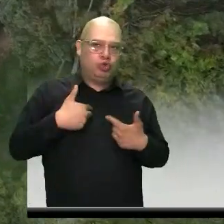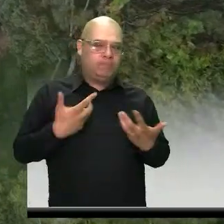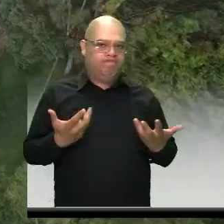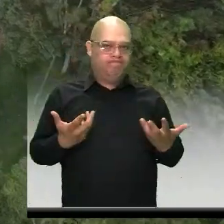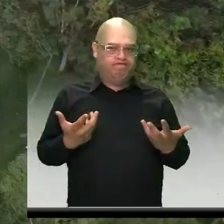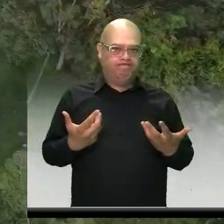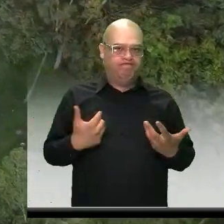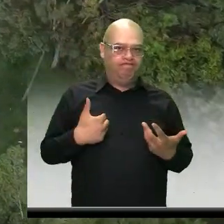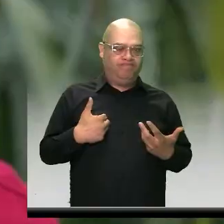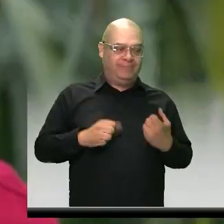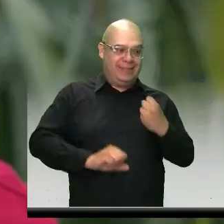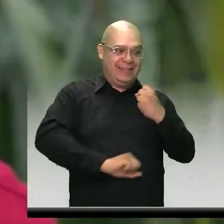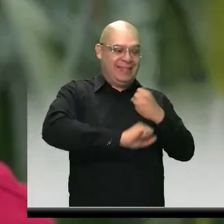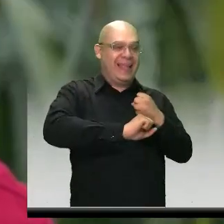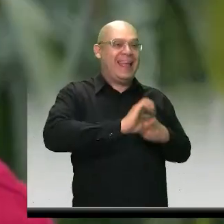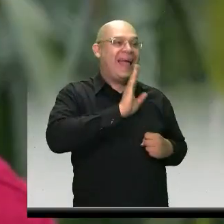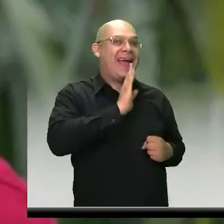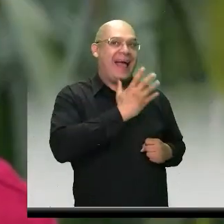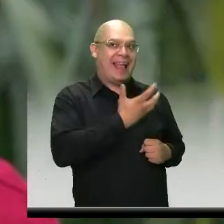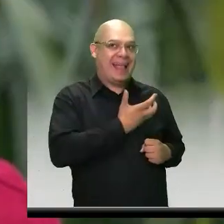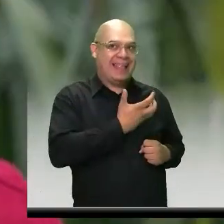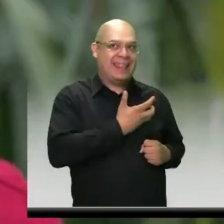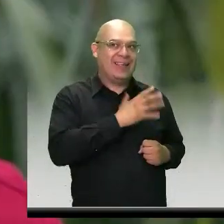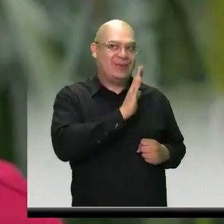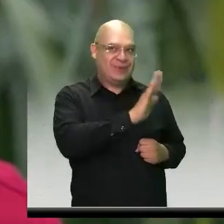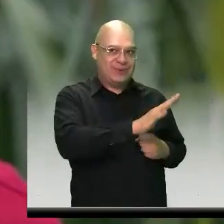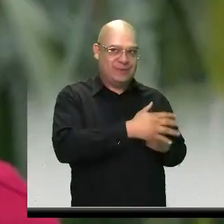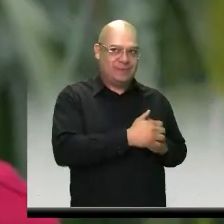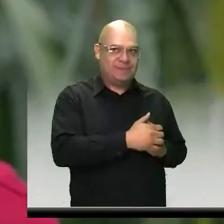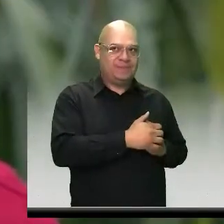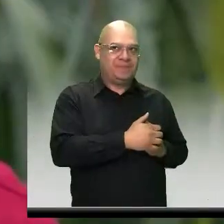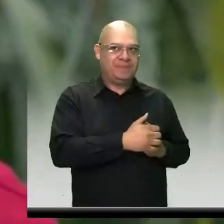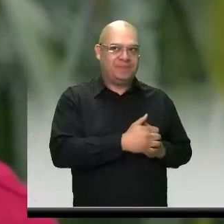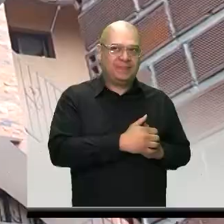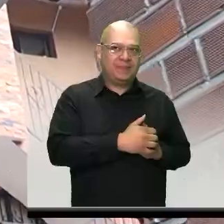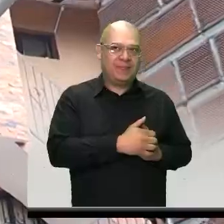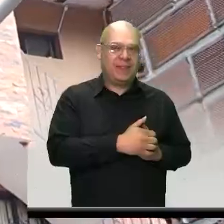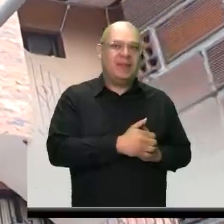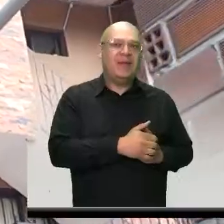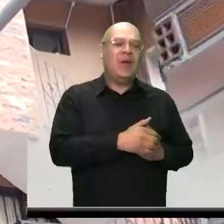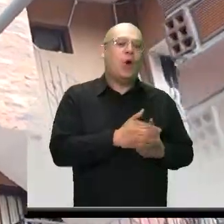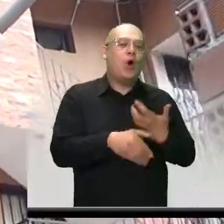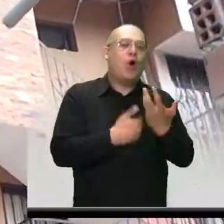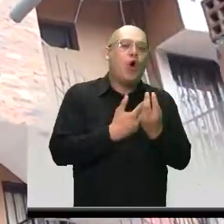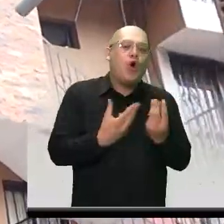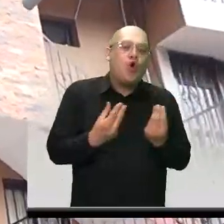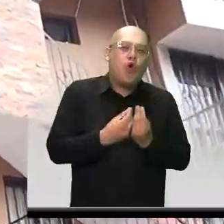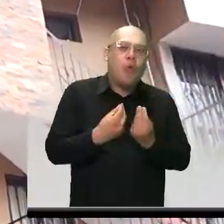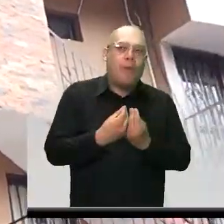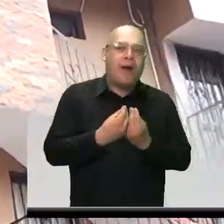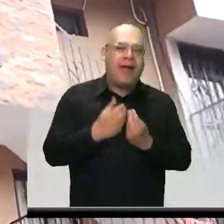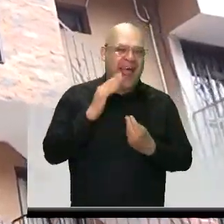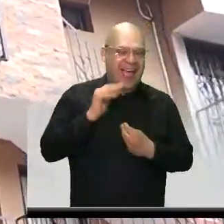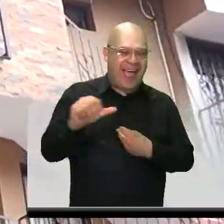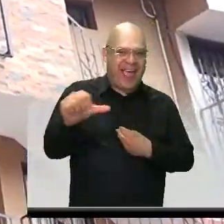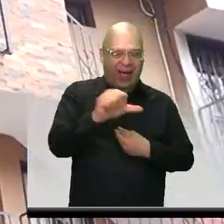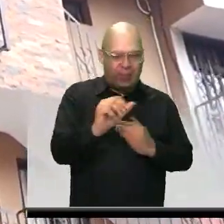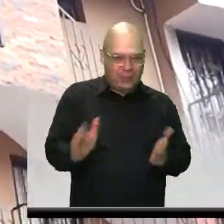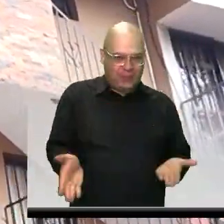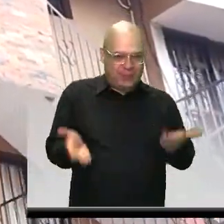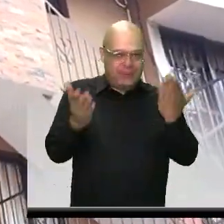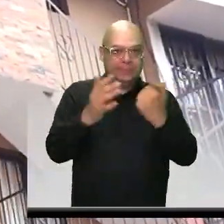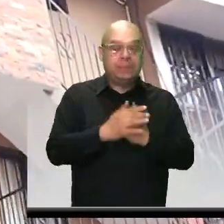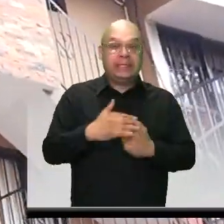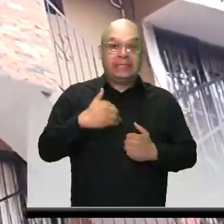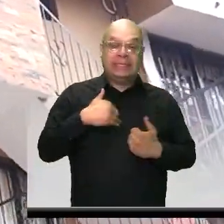respaldo de la Alcaldía de Itagüí, sacar adelante el grupo de las señoras. Para mí es un placer